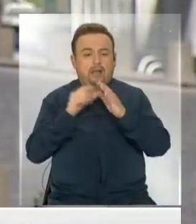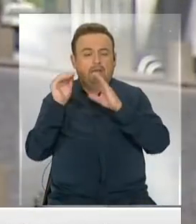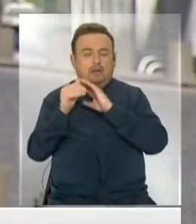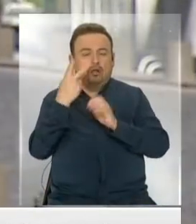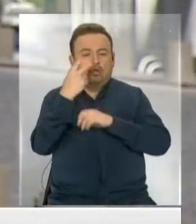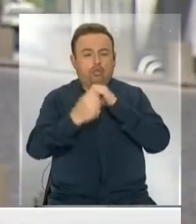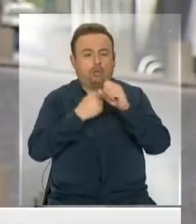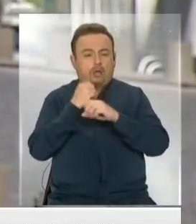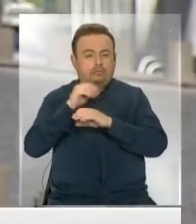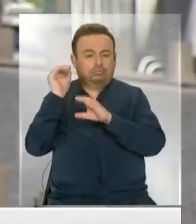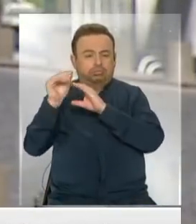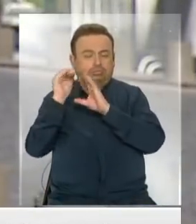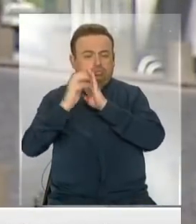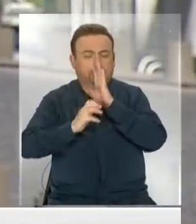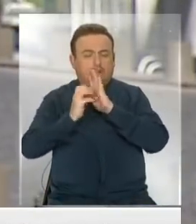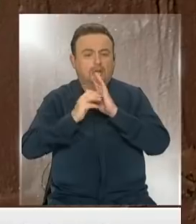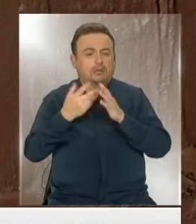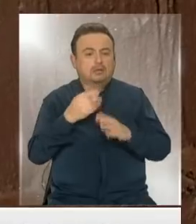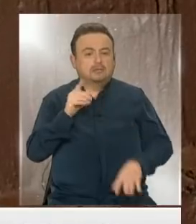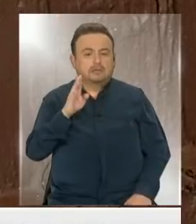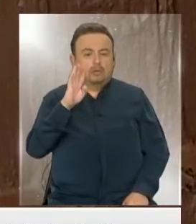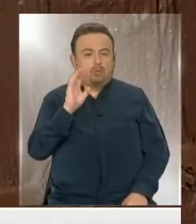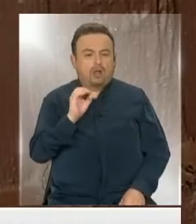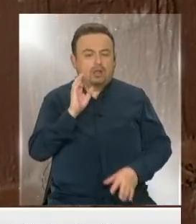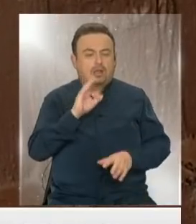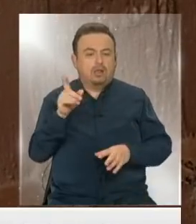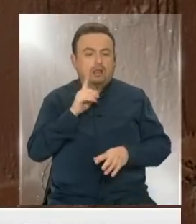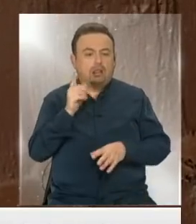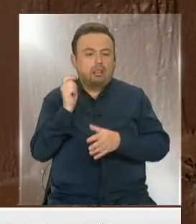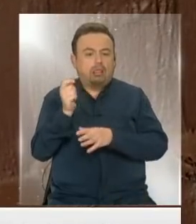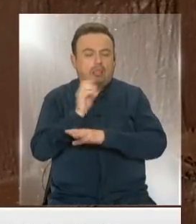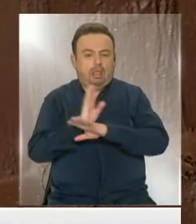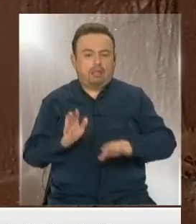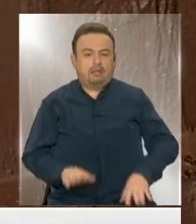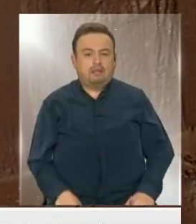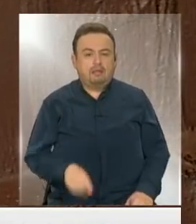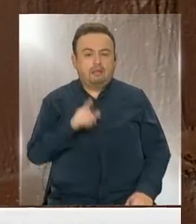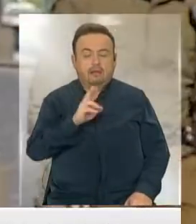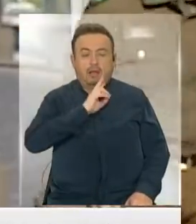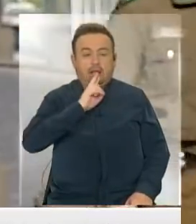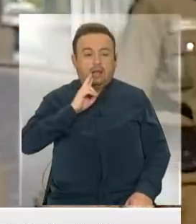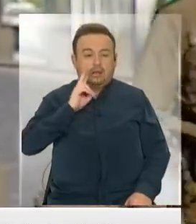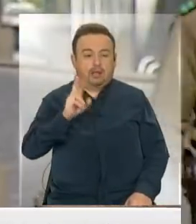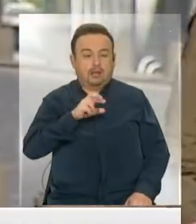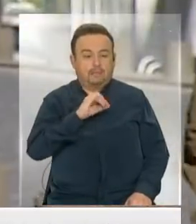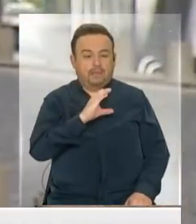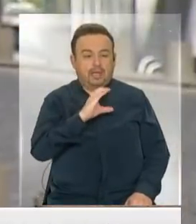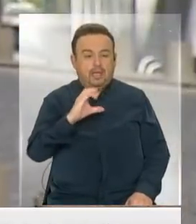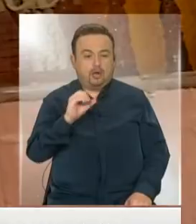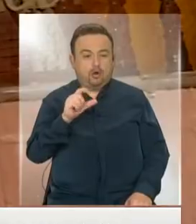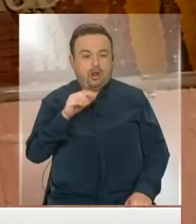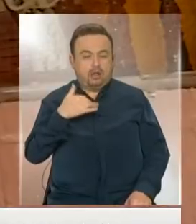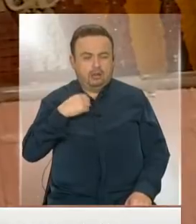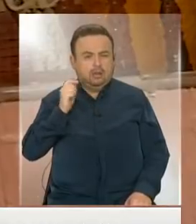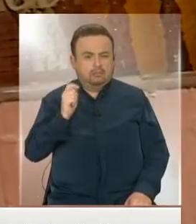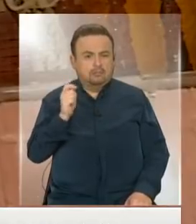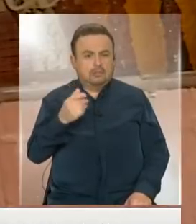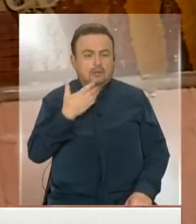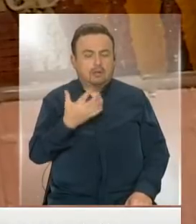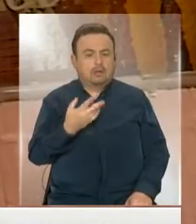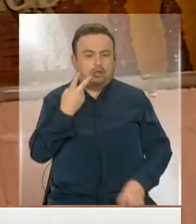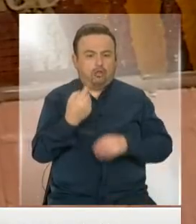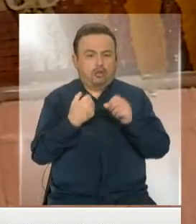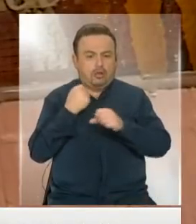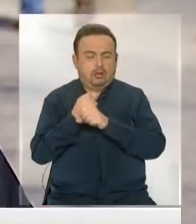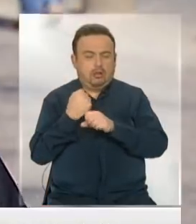de dos años cotizando con ellos, debido a que ellos me tienen lagunas desde que empecé y todas las demás las tengo declaradas. De dos años